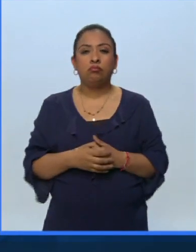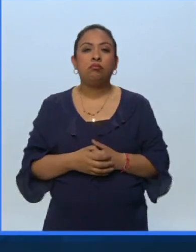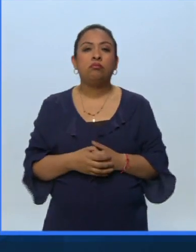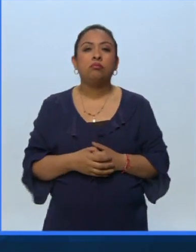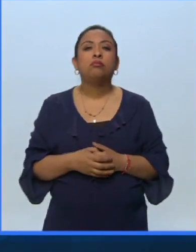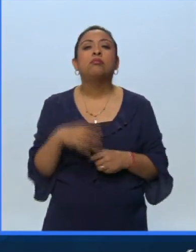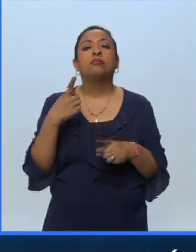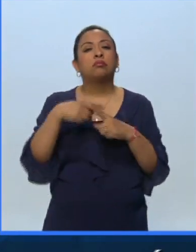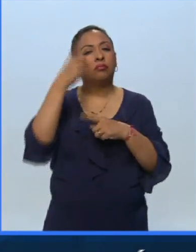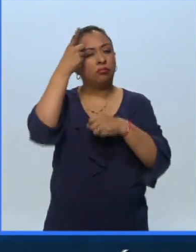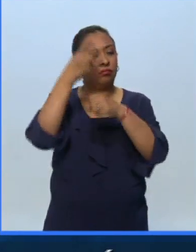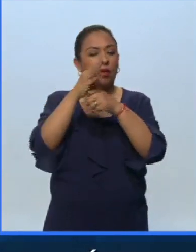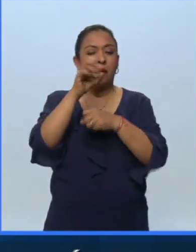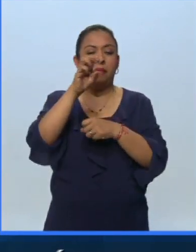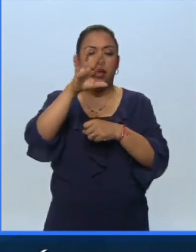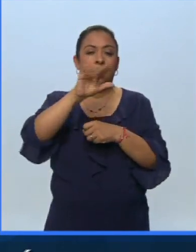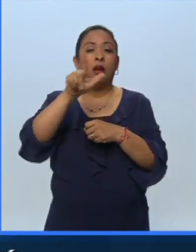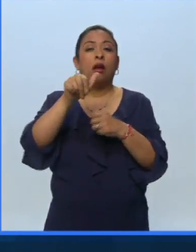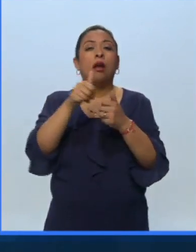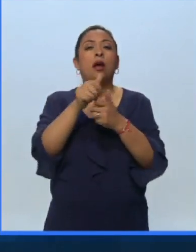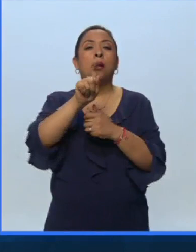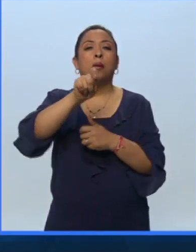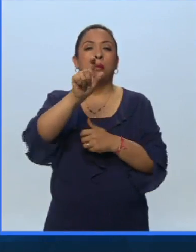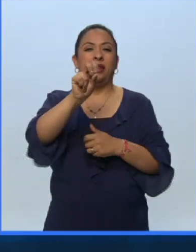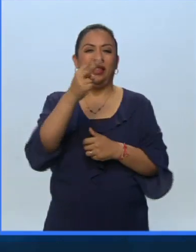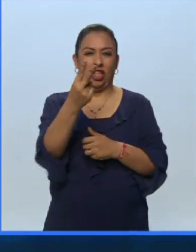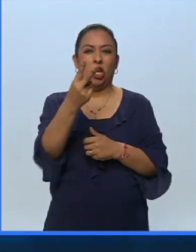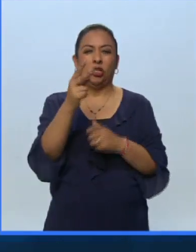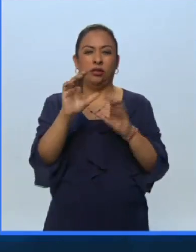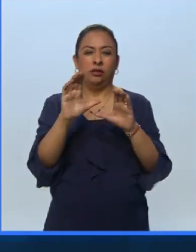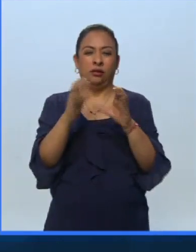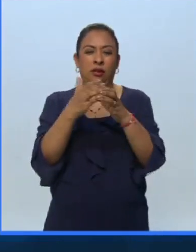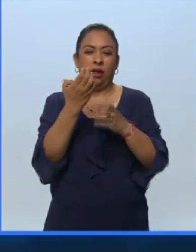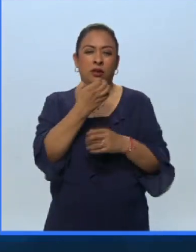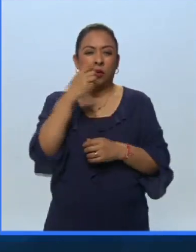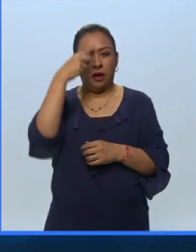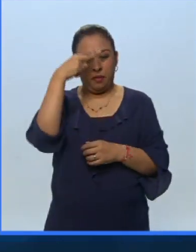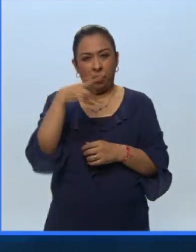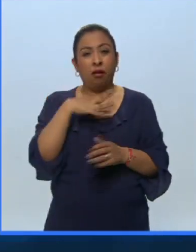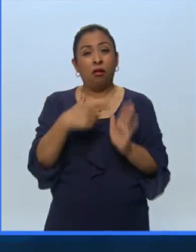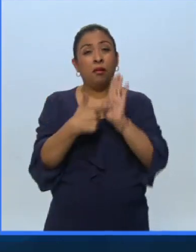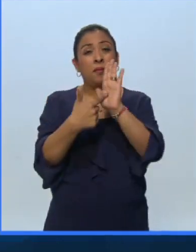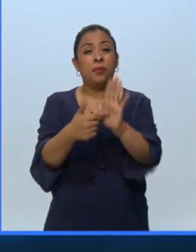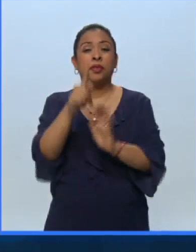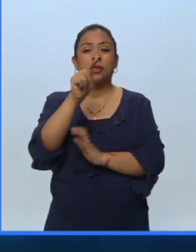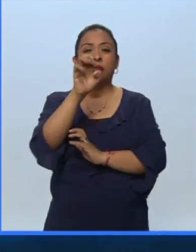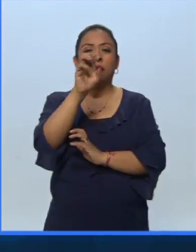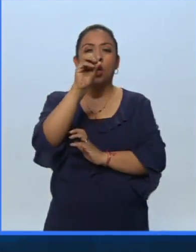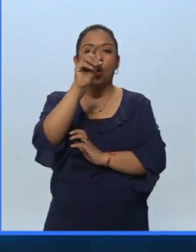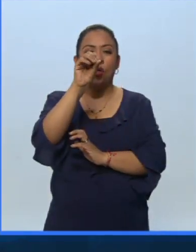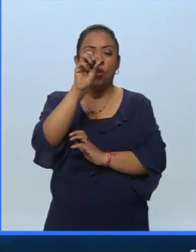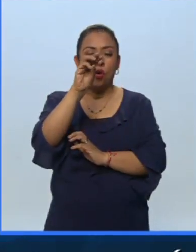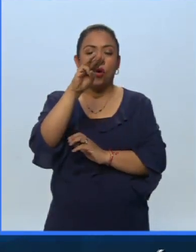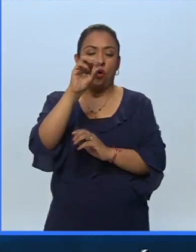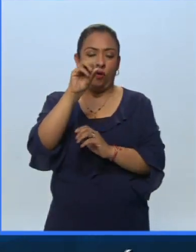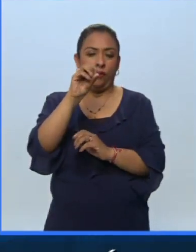dirigido por Emilio Maillé y coproducido por Canal 22 y el Colegio de México se presentó la película Teodoro en concreto